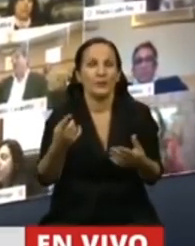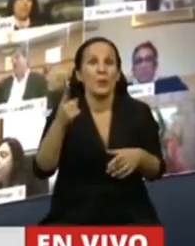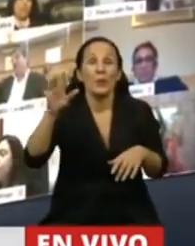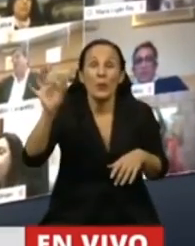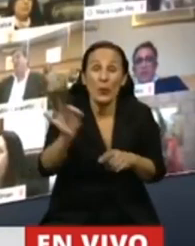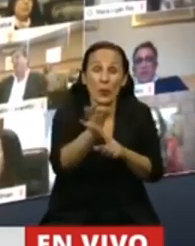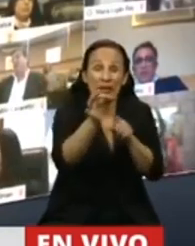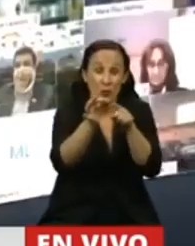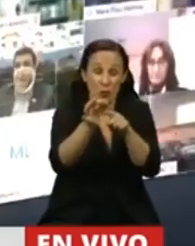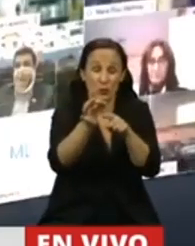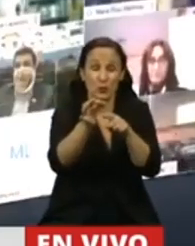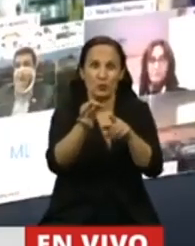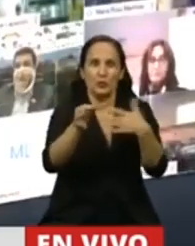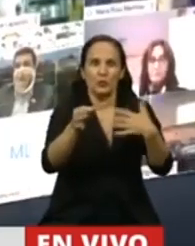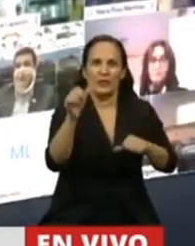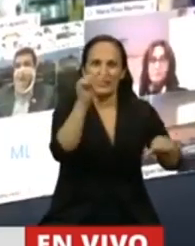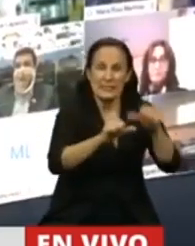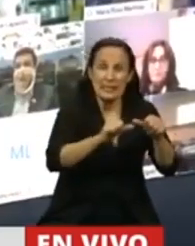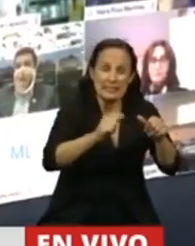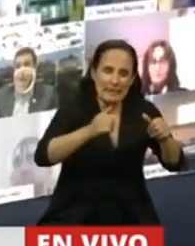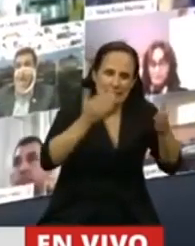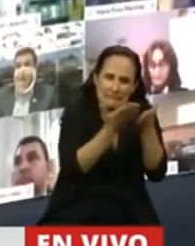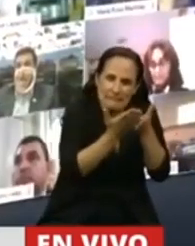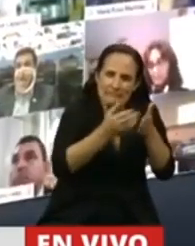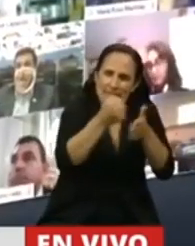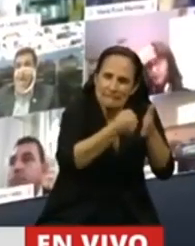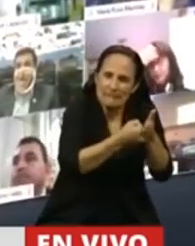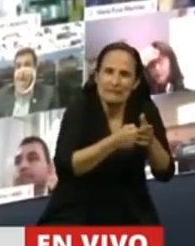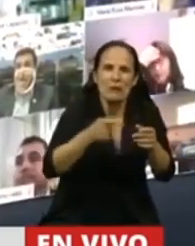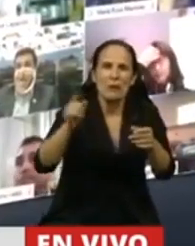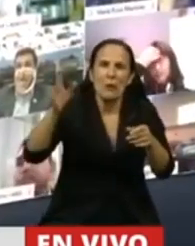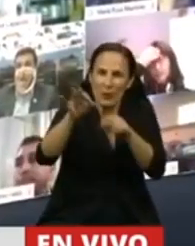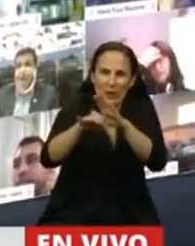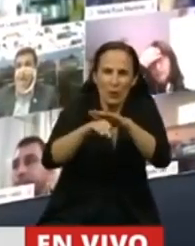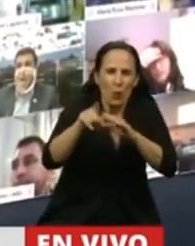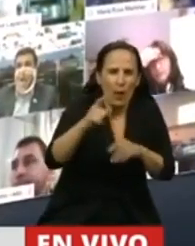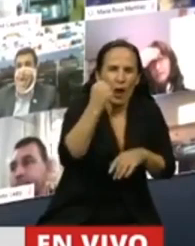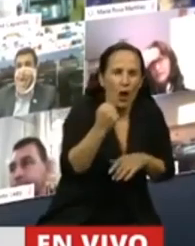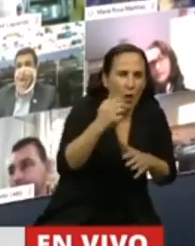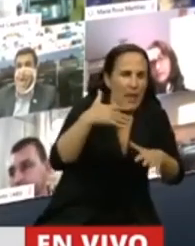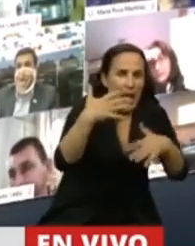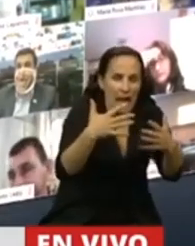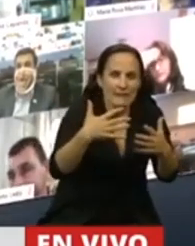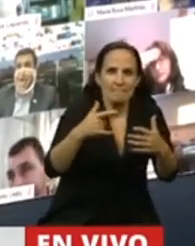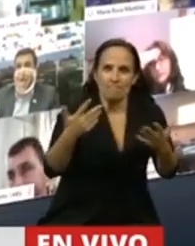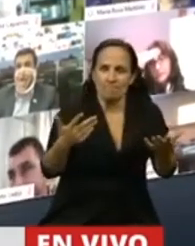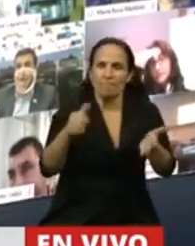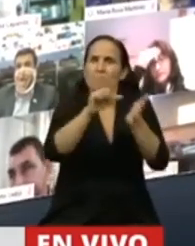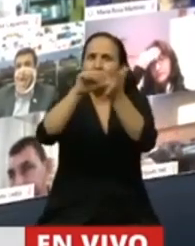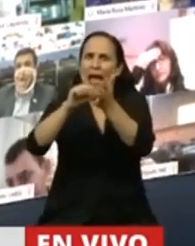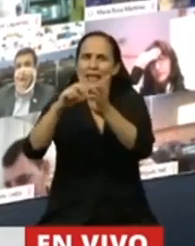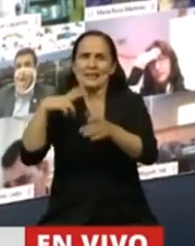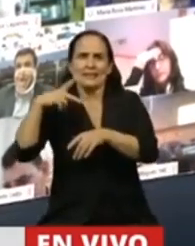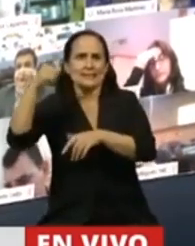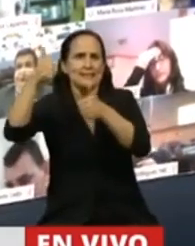desafió la ciencia, desafió la economía, el conocimiento del mundo. Y hay países ricos